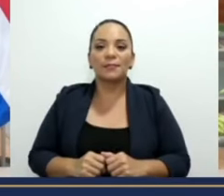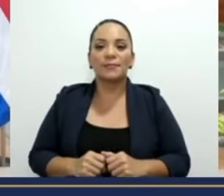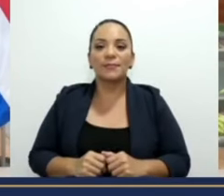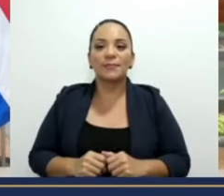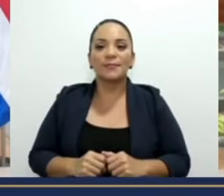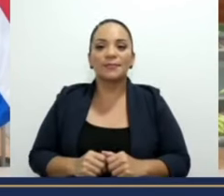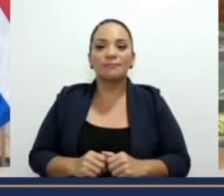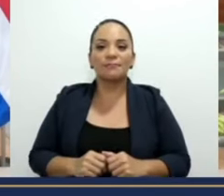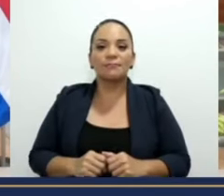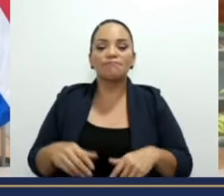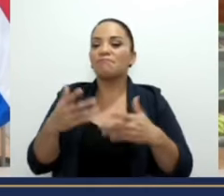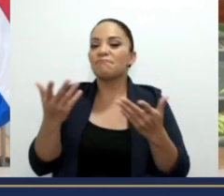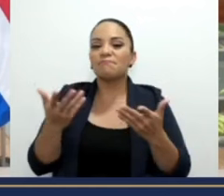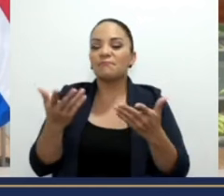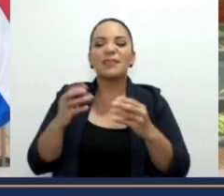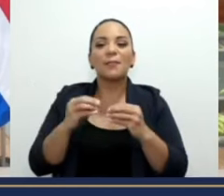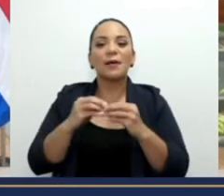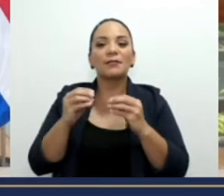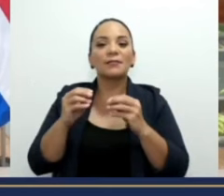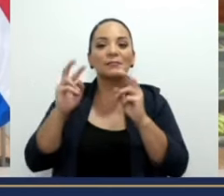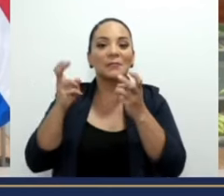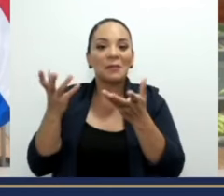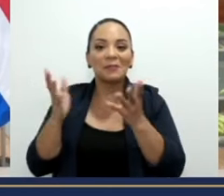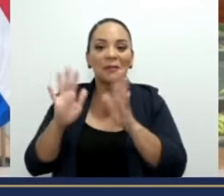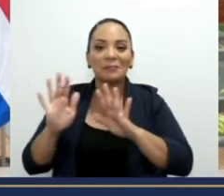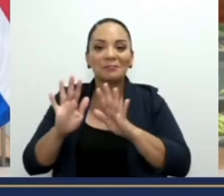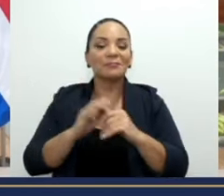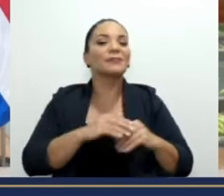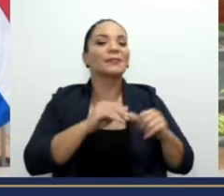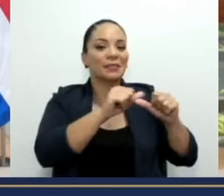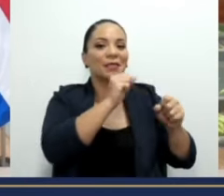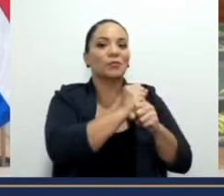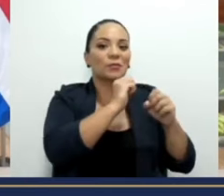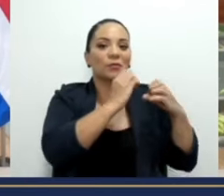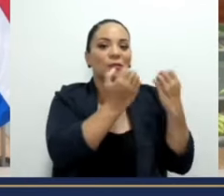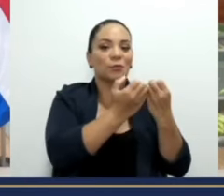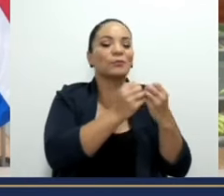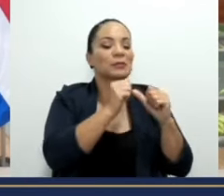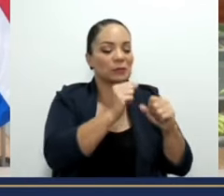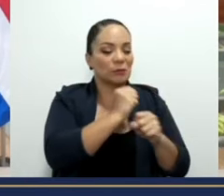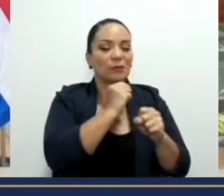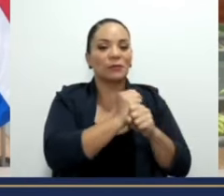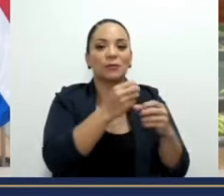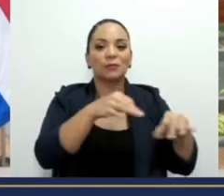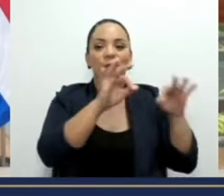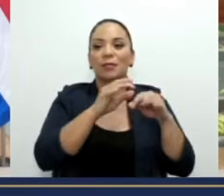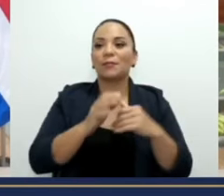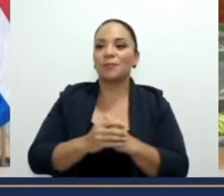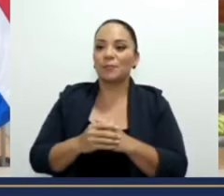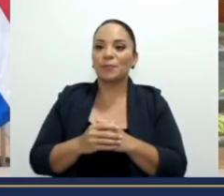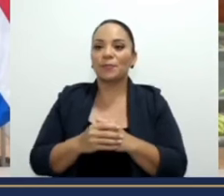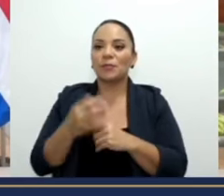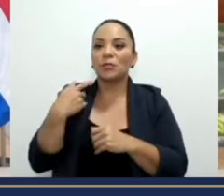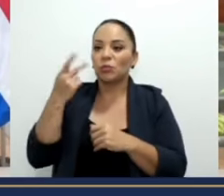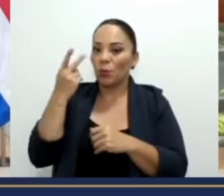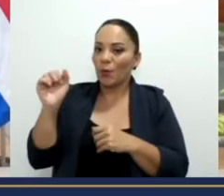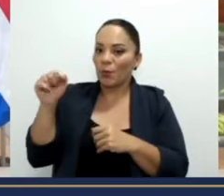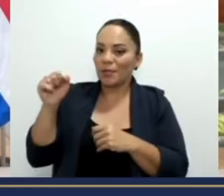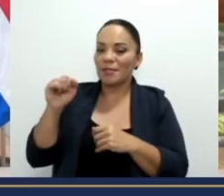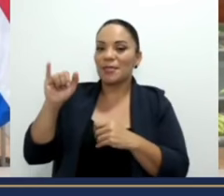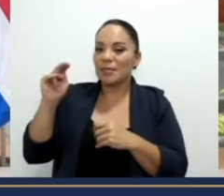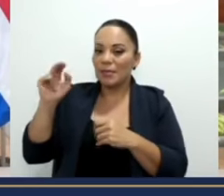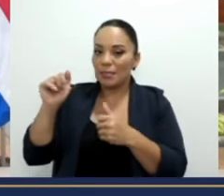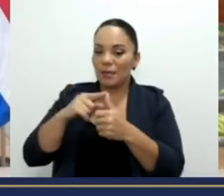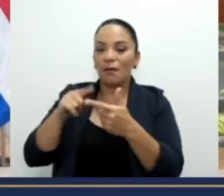¿Qué más anuncio puedo hacer yo? Nada. Seguimos trabajando en equipo, presidente. Seguimos trabajando en equipo, lo más importante. Yo creo que sí, vean, el Lina,